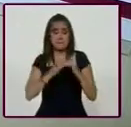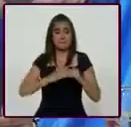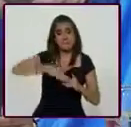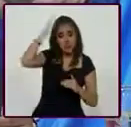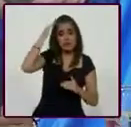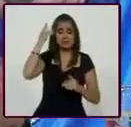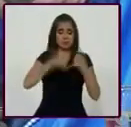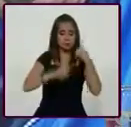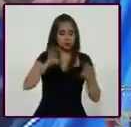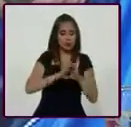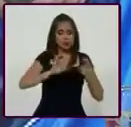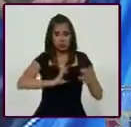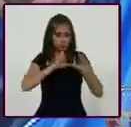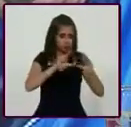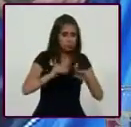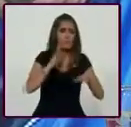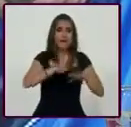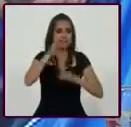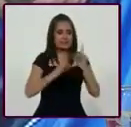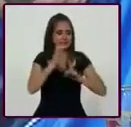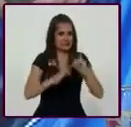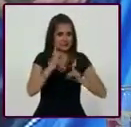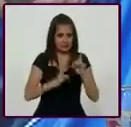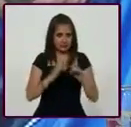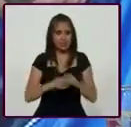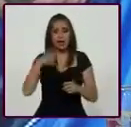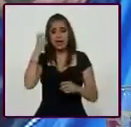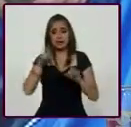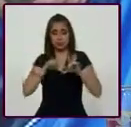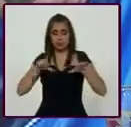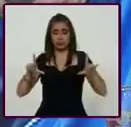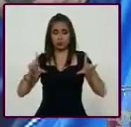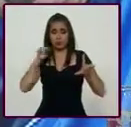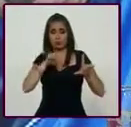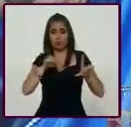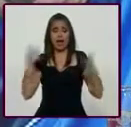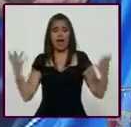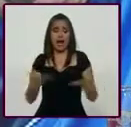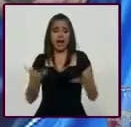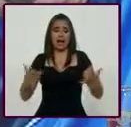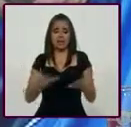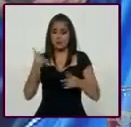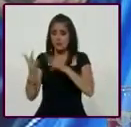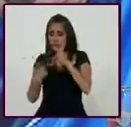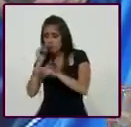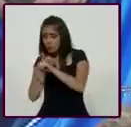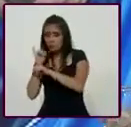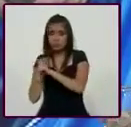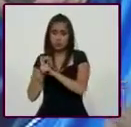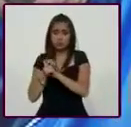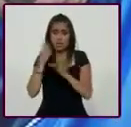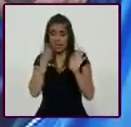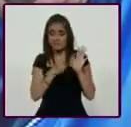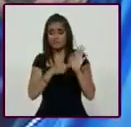nivel de instrucción, más activación física se realiza. Y estos son los datos oficiales realizados que yo creo que nos tienen que generar